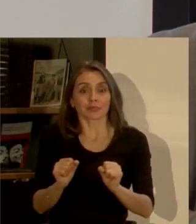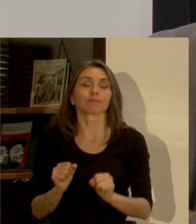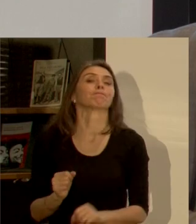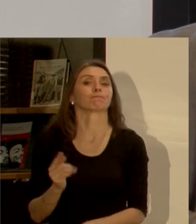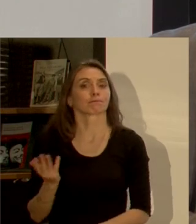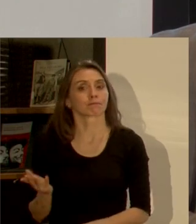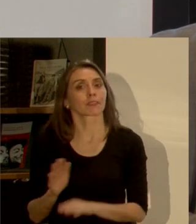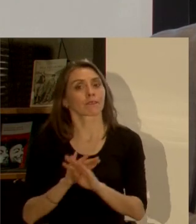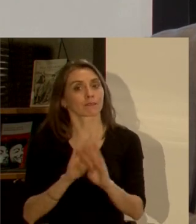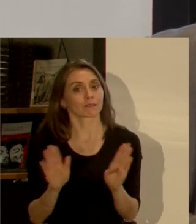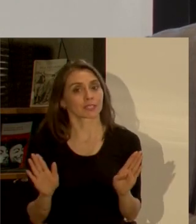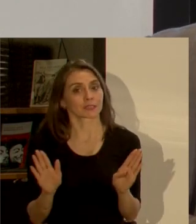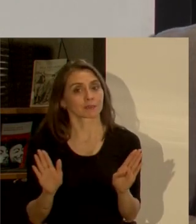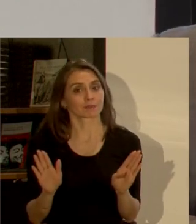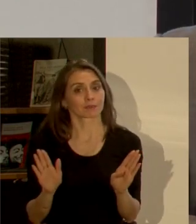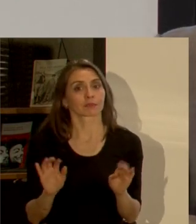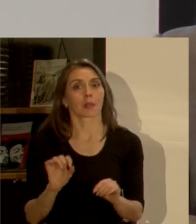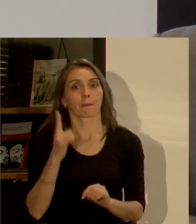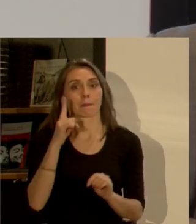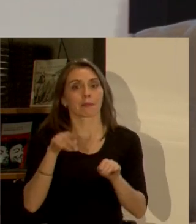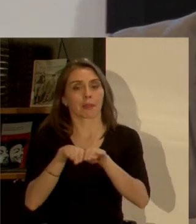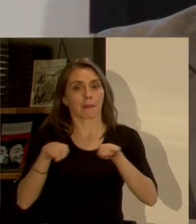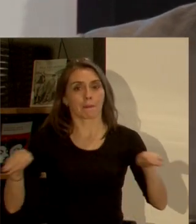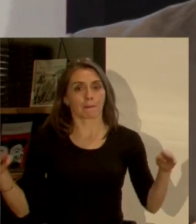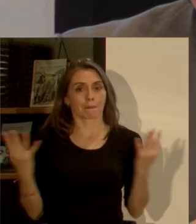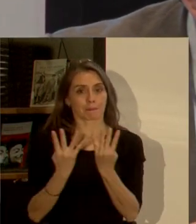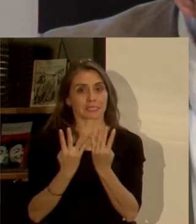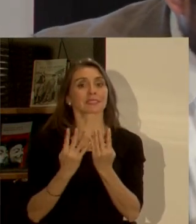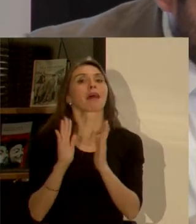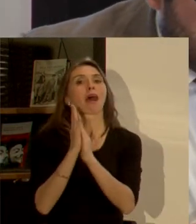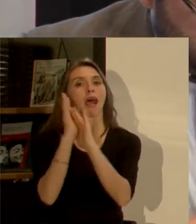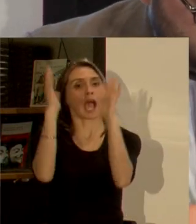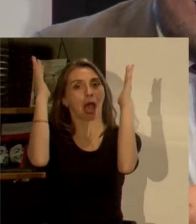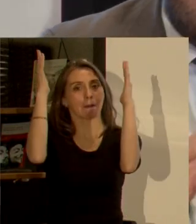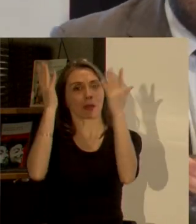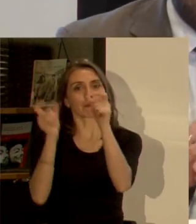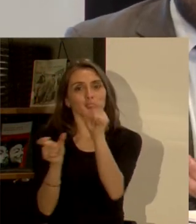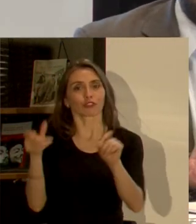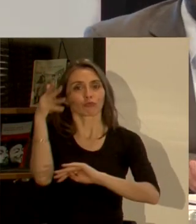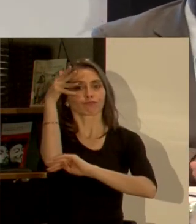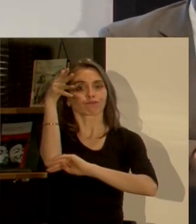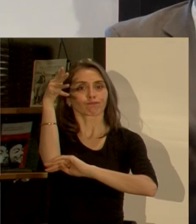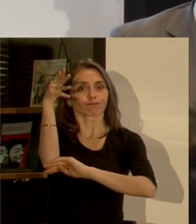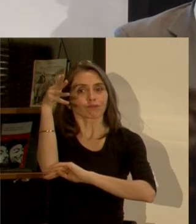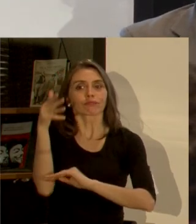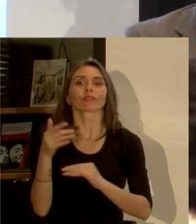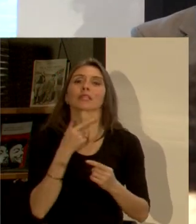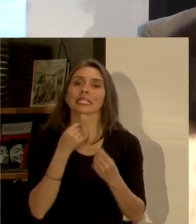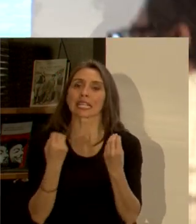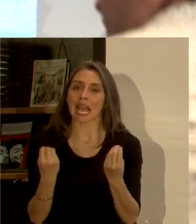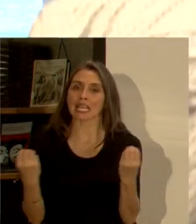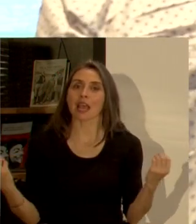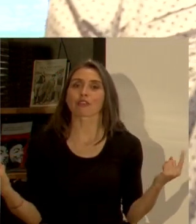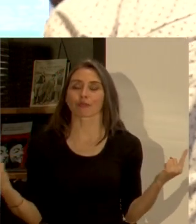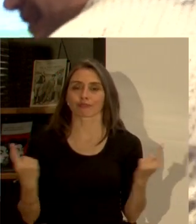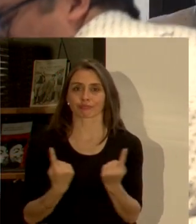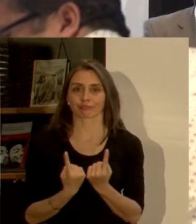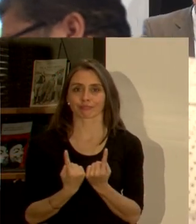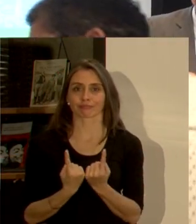terminamos de esta manera la primera mesa voy a pedir un aplauso para nuestro exponente ha sido un agrado y un lujo tenerlos